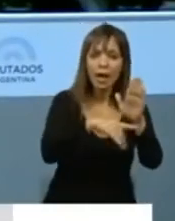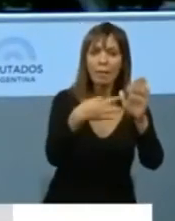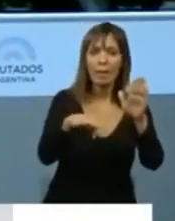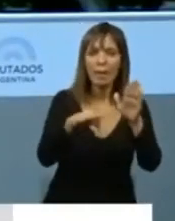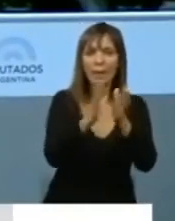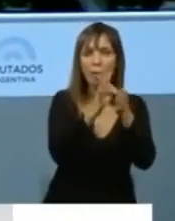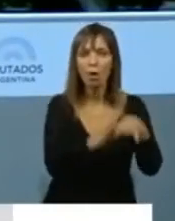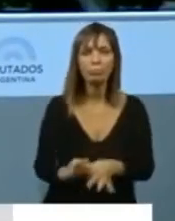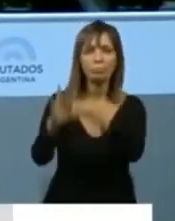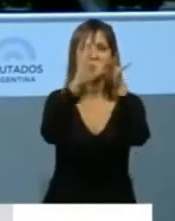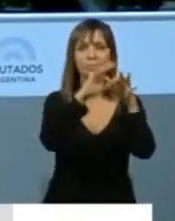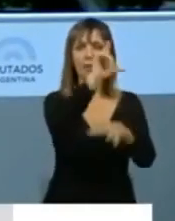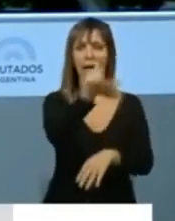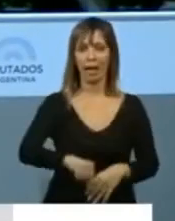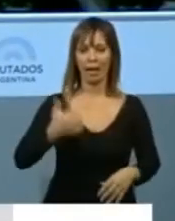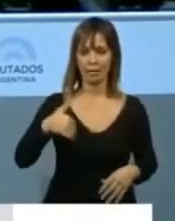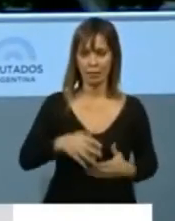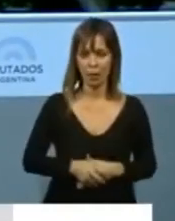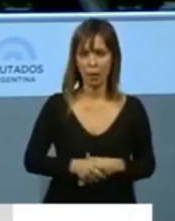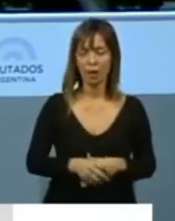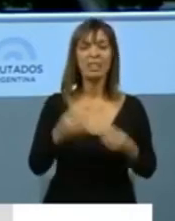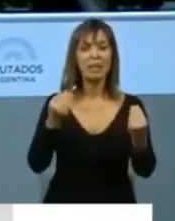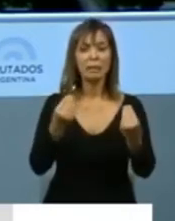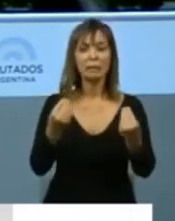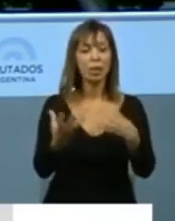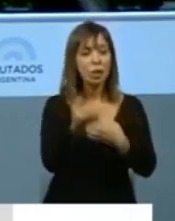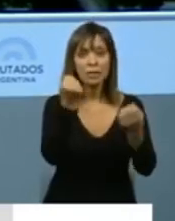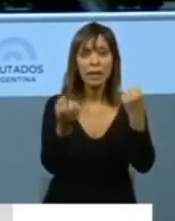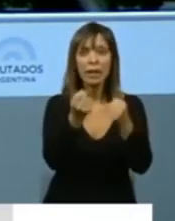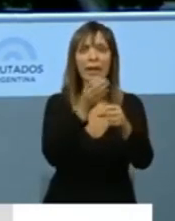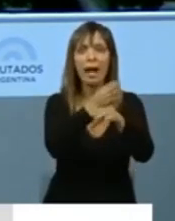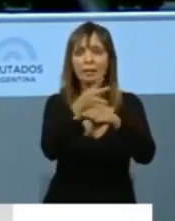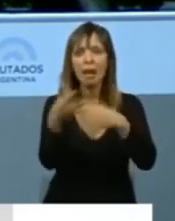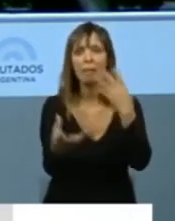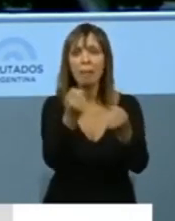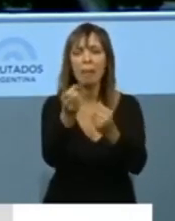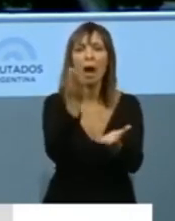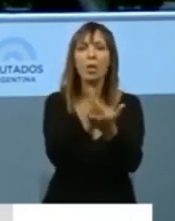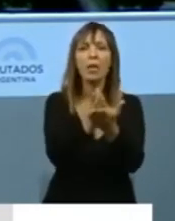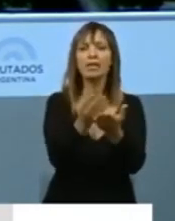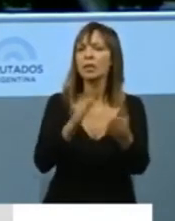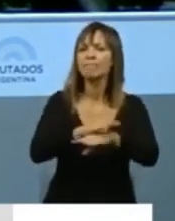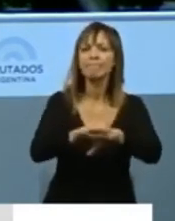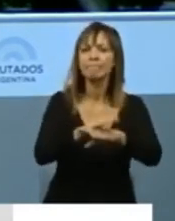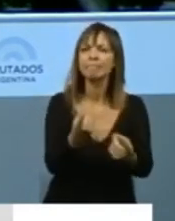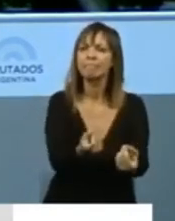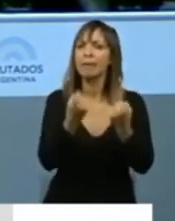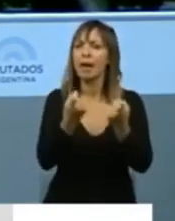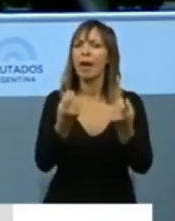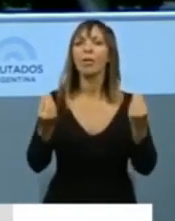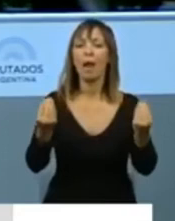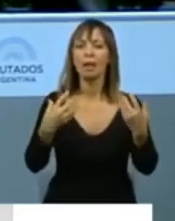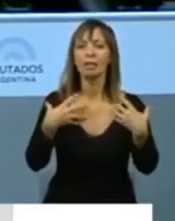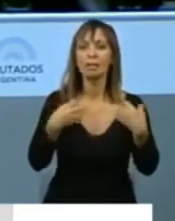territorial. Esto implica lograr la accesibilidad a un derecho tan esencial como es la salud, que implica un